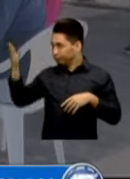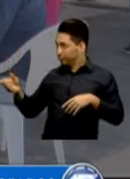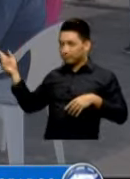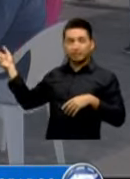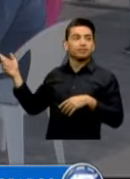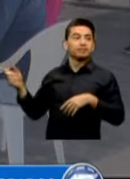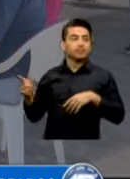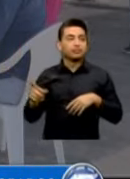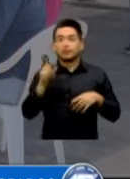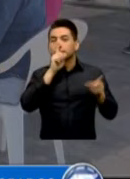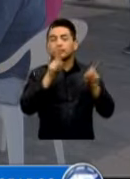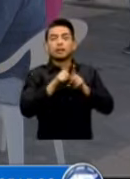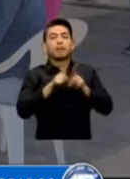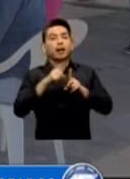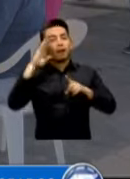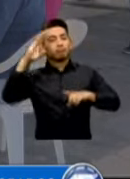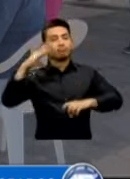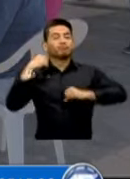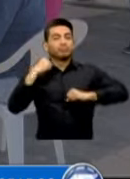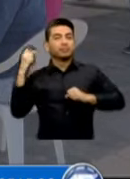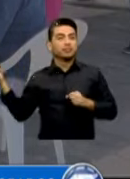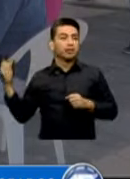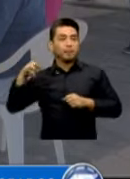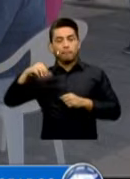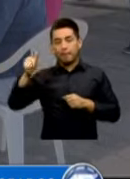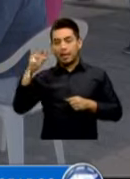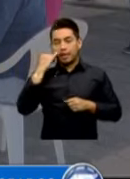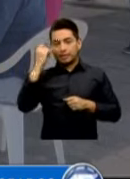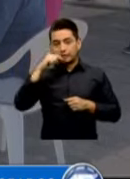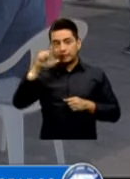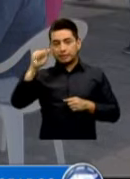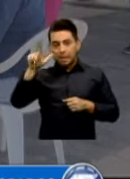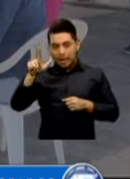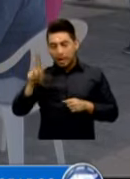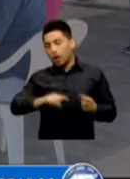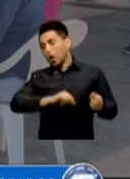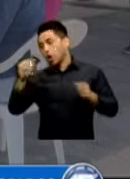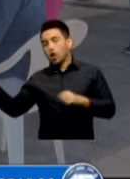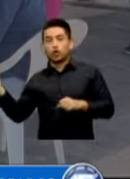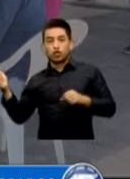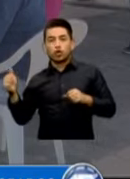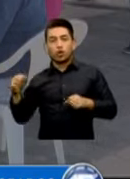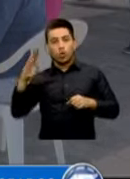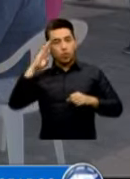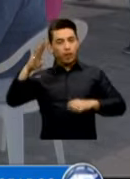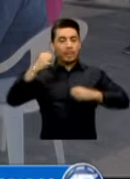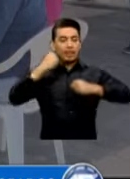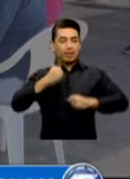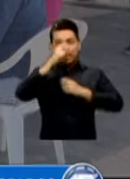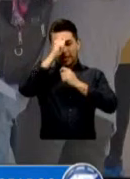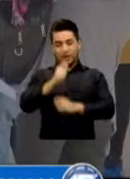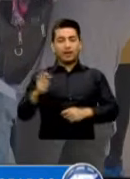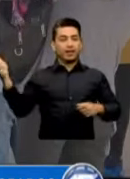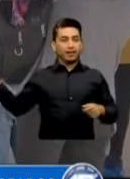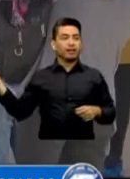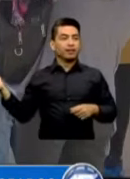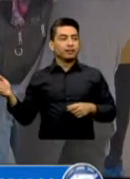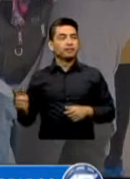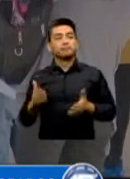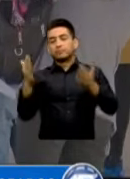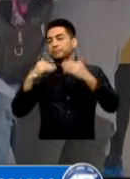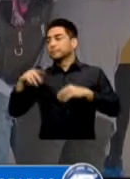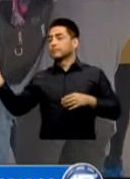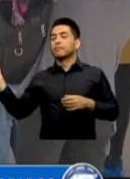por el Ejército de Guatemala Mariscal Zavala en Zona 17 Y Guardia de Honor, Zona 10 Puesto ambulante Cardales, Callalá